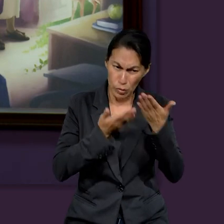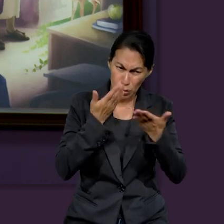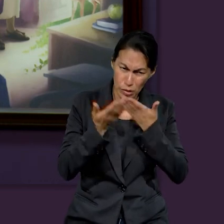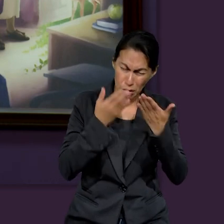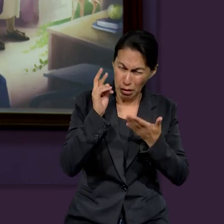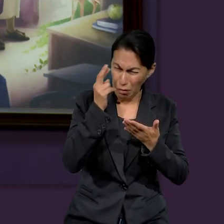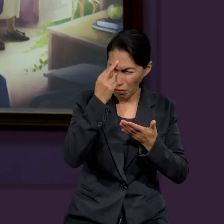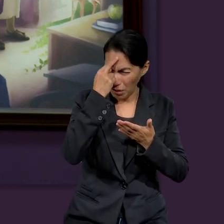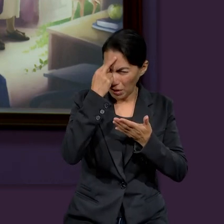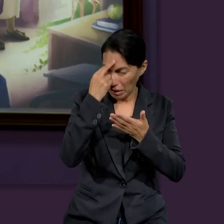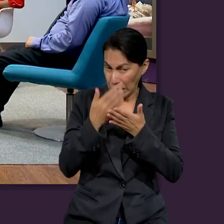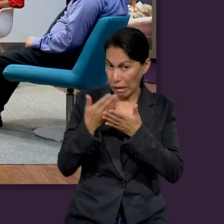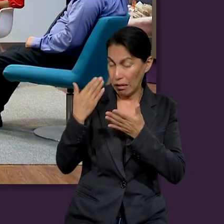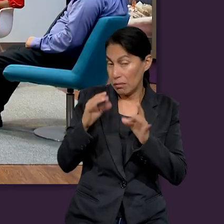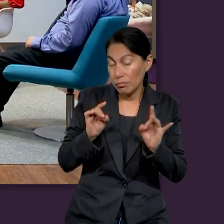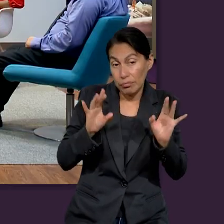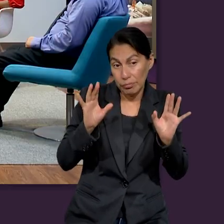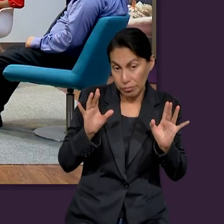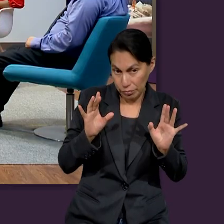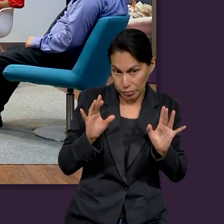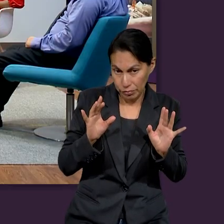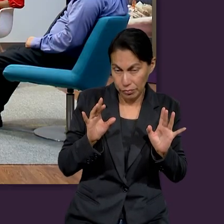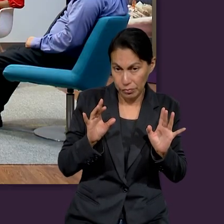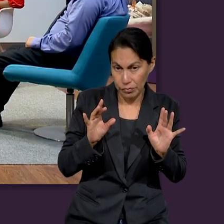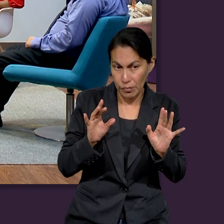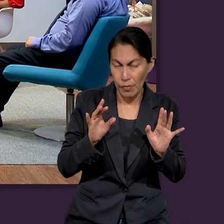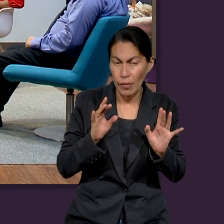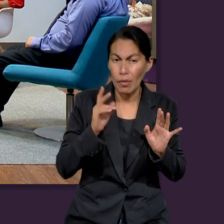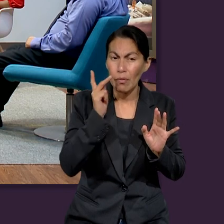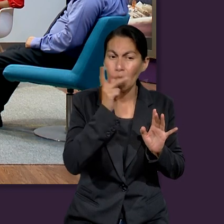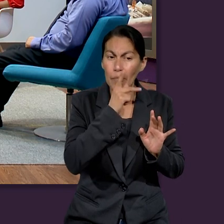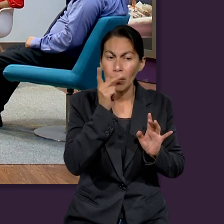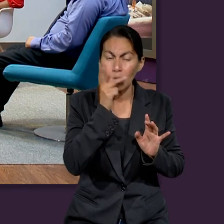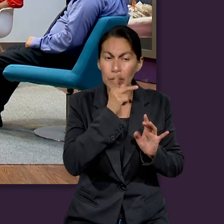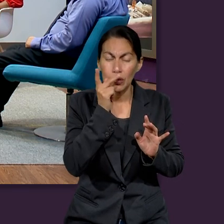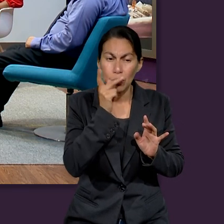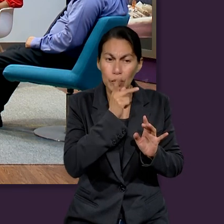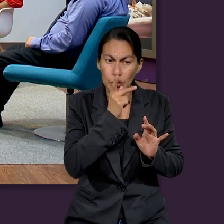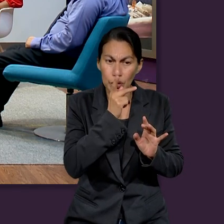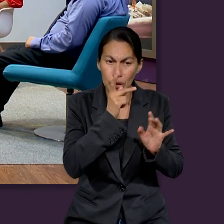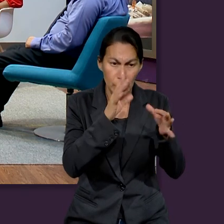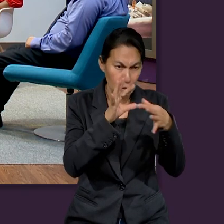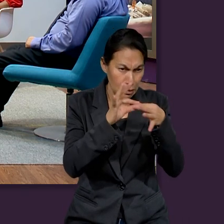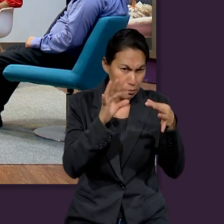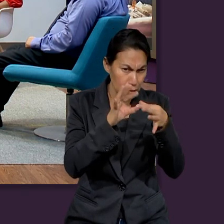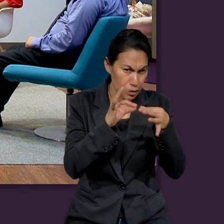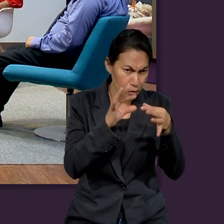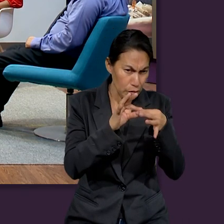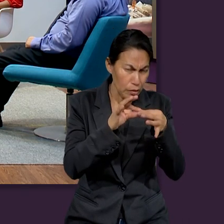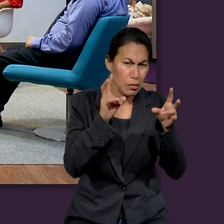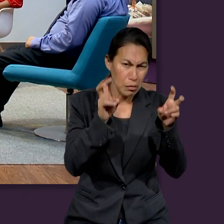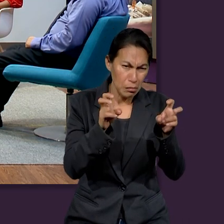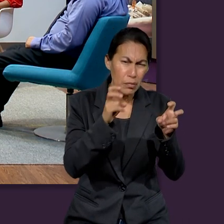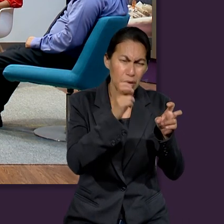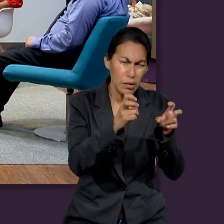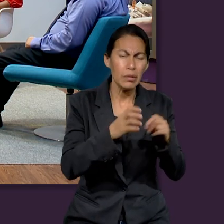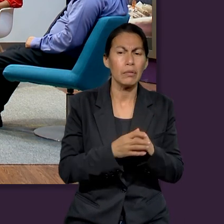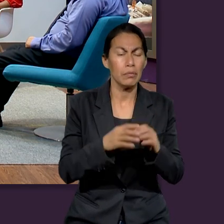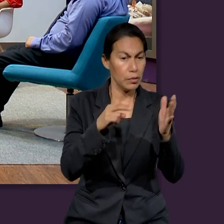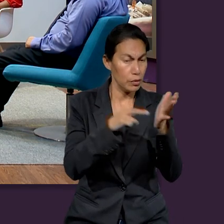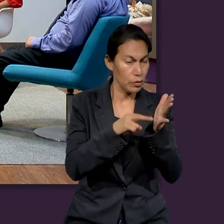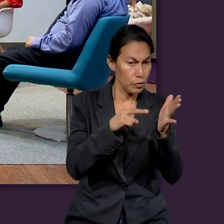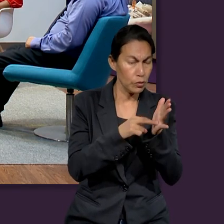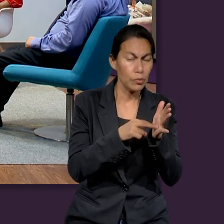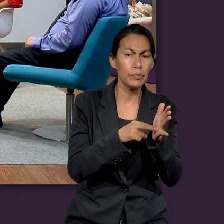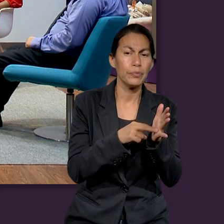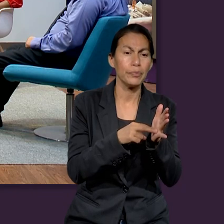estudiantes recordarán una vez que hubo un pastor que habló precisamente de